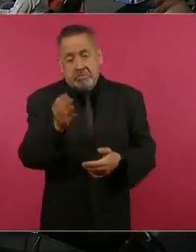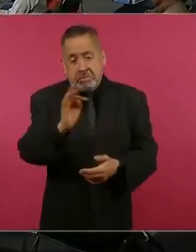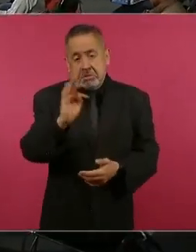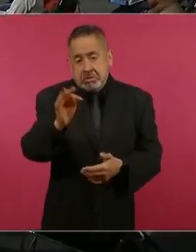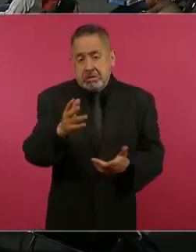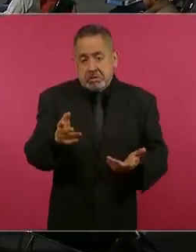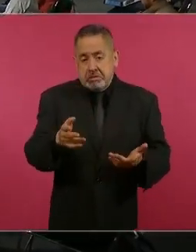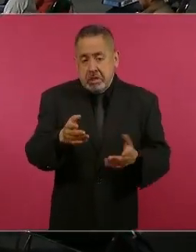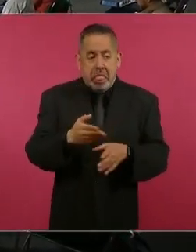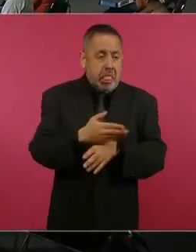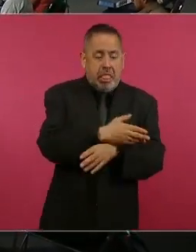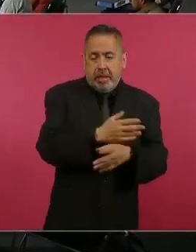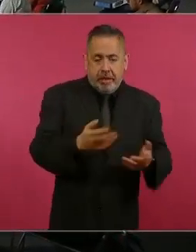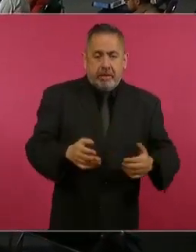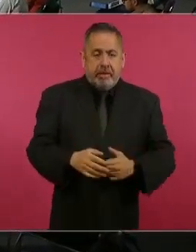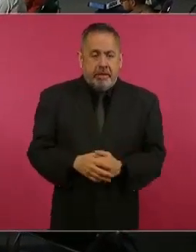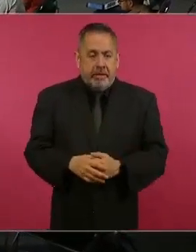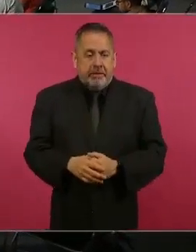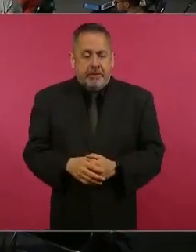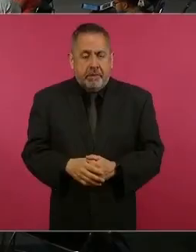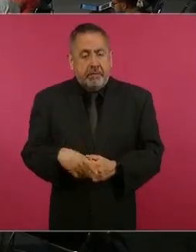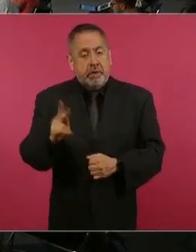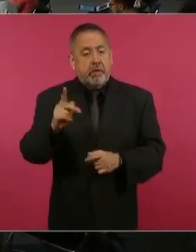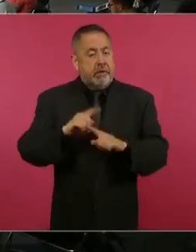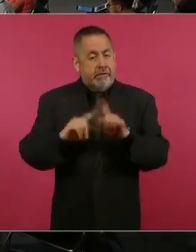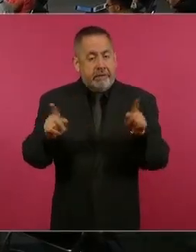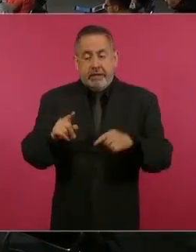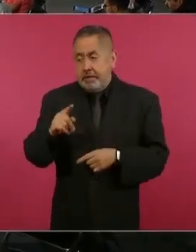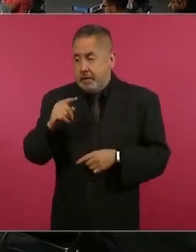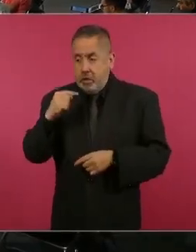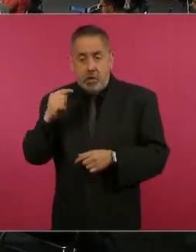cuando la toma de conciencia